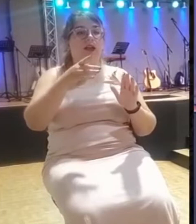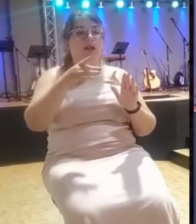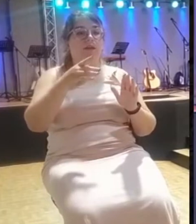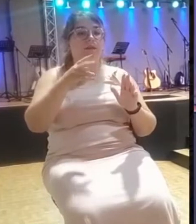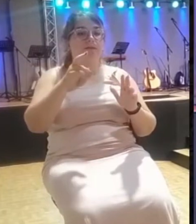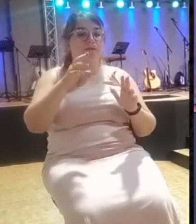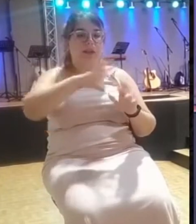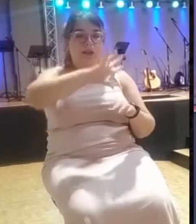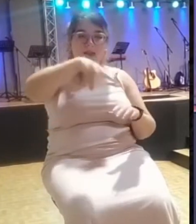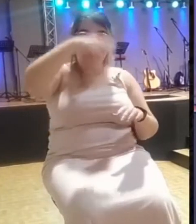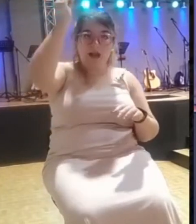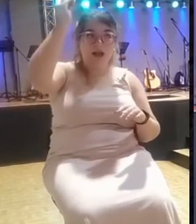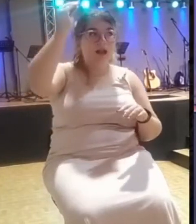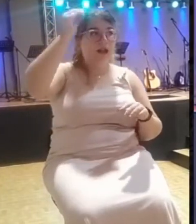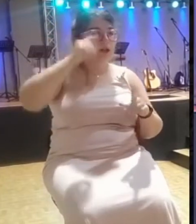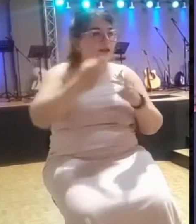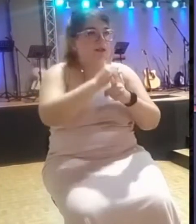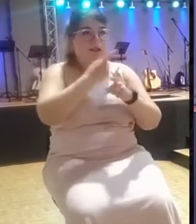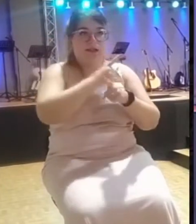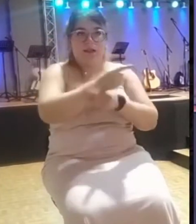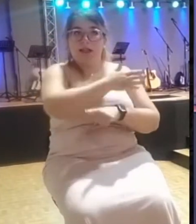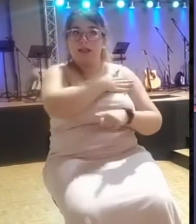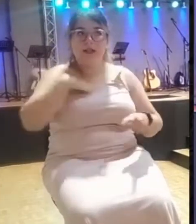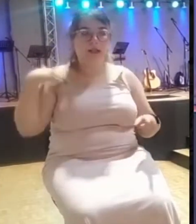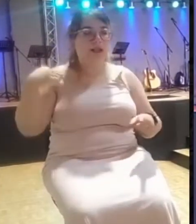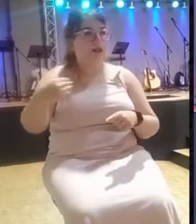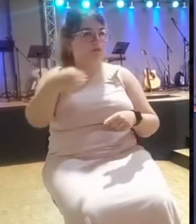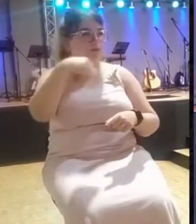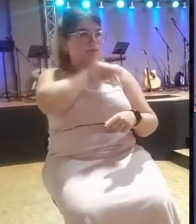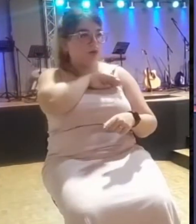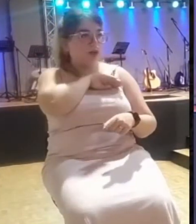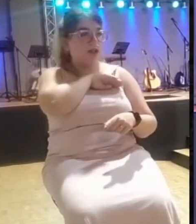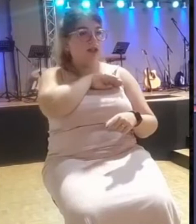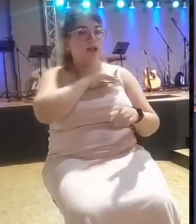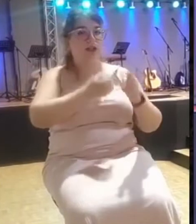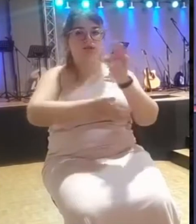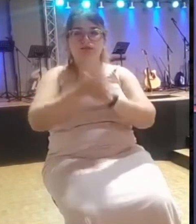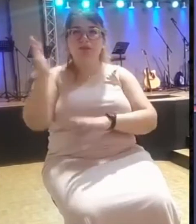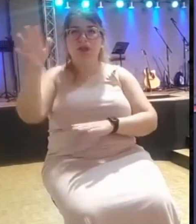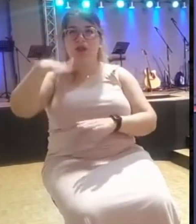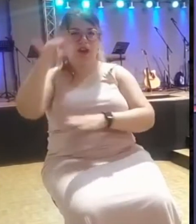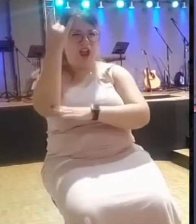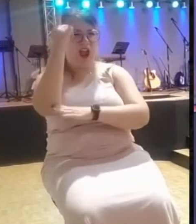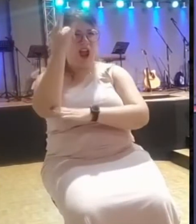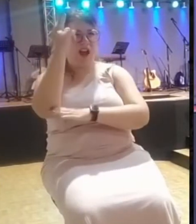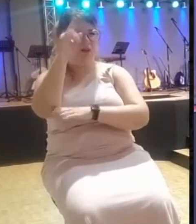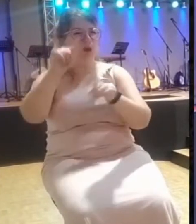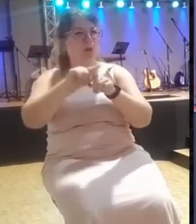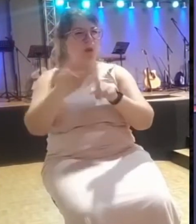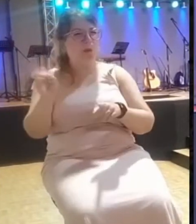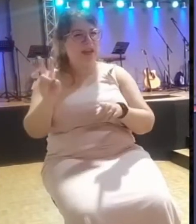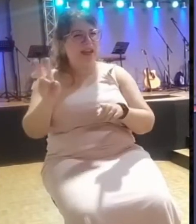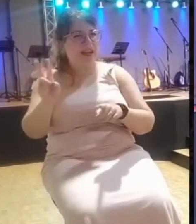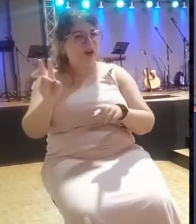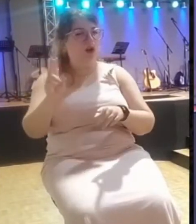fue debajo de un enebro. Algunos dicen que era un árbol, una planta venenosa y deseaba morirse.